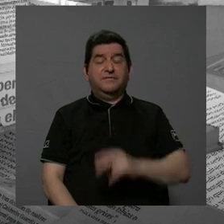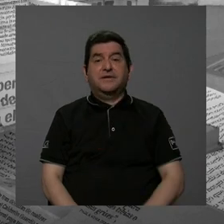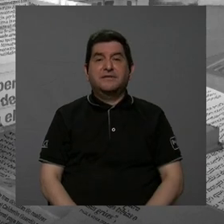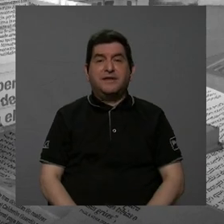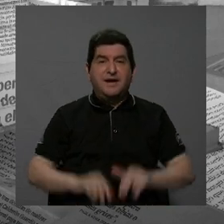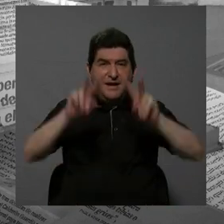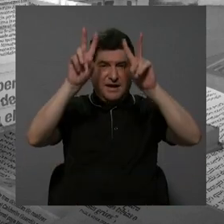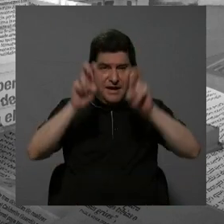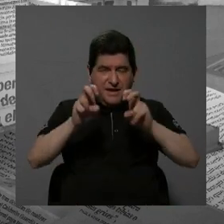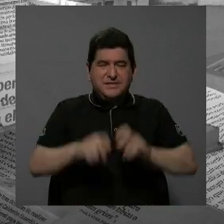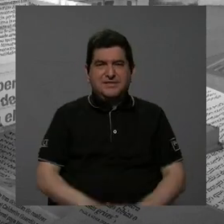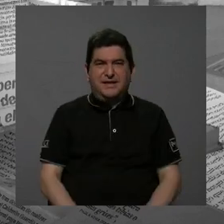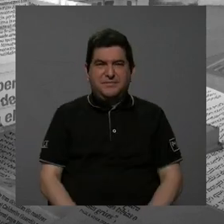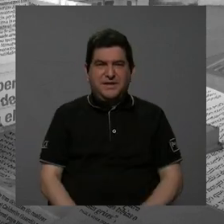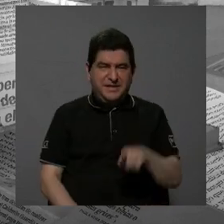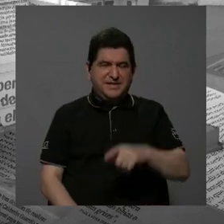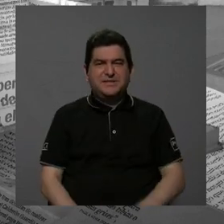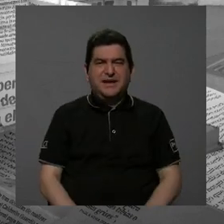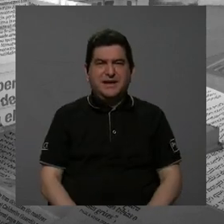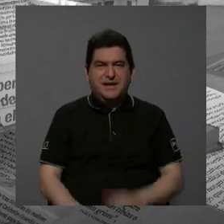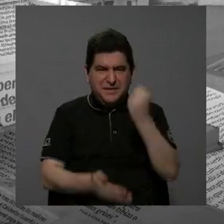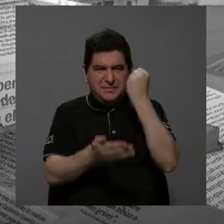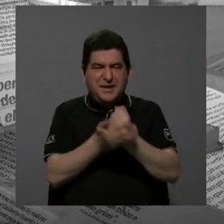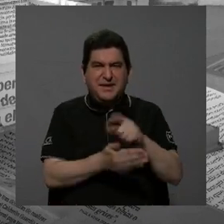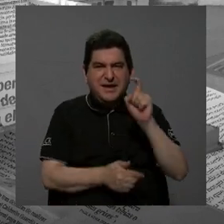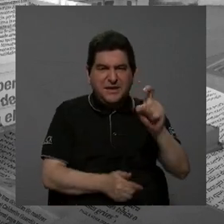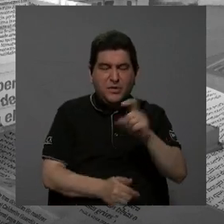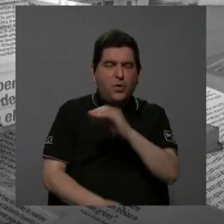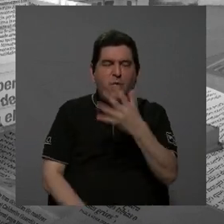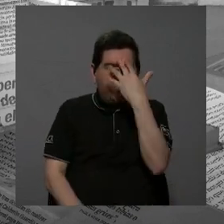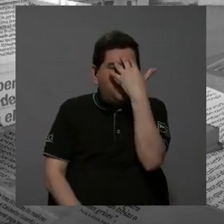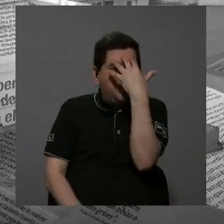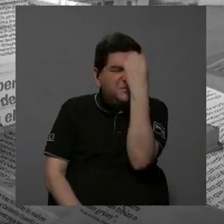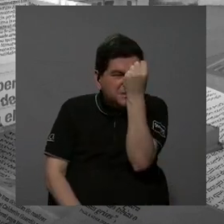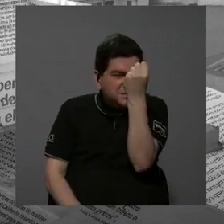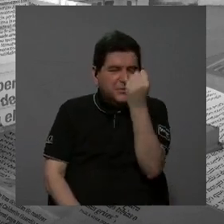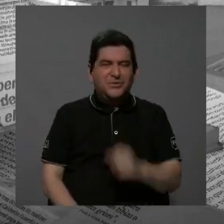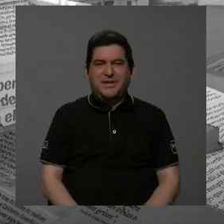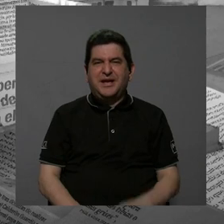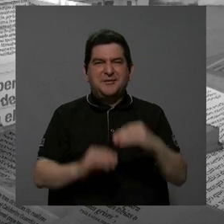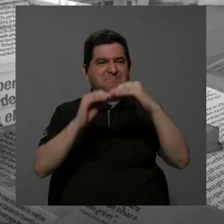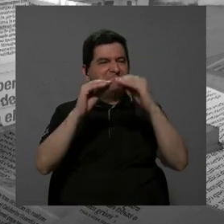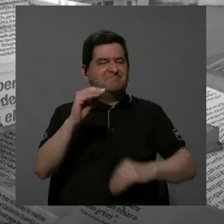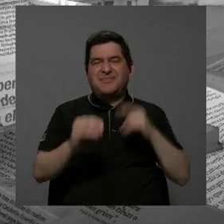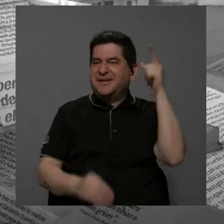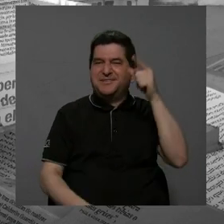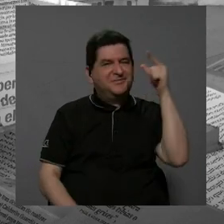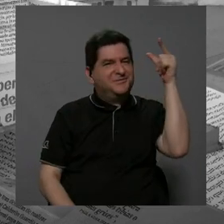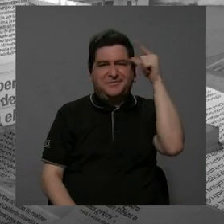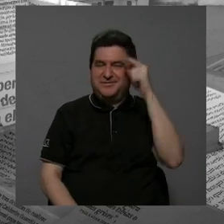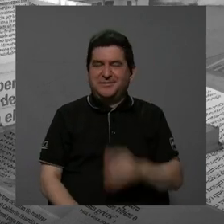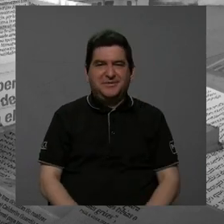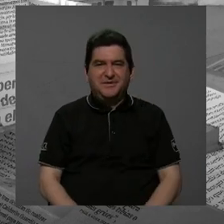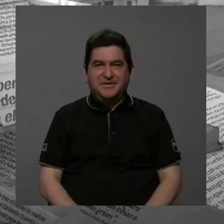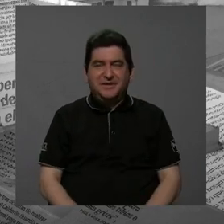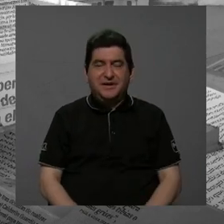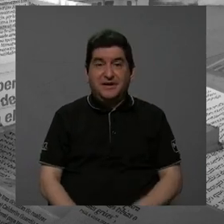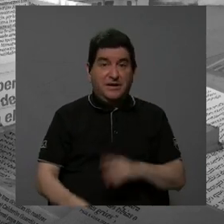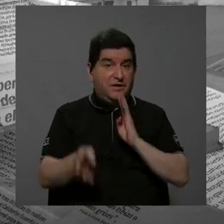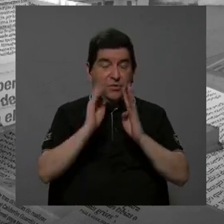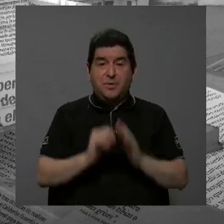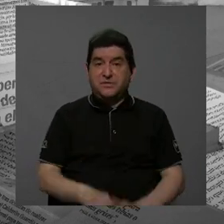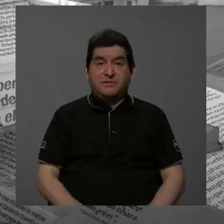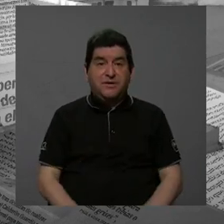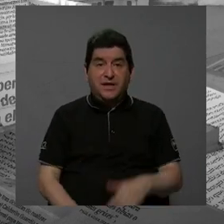exámenes de marcar con X o exámenes memorísticos, por ejemplo, cada vez tienen menos sentido. No hemos hablado de inteligencia artificial,